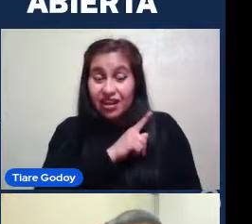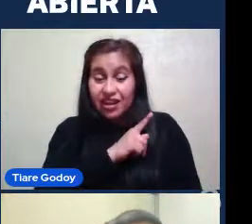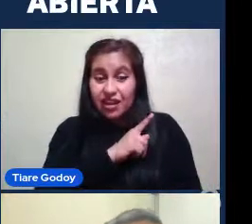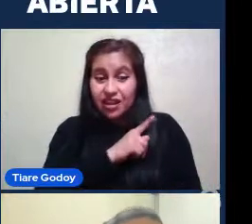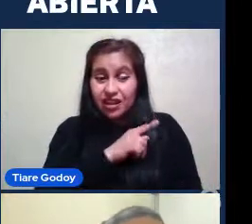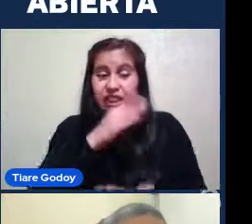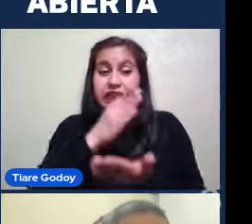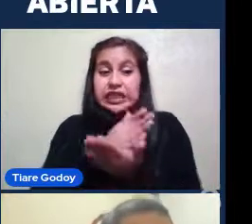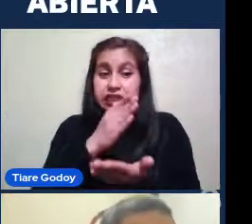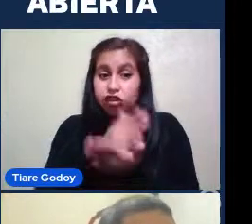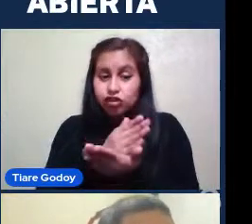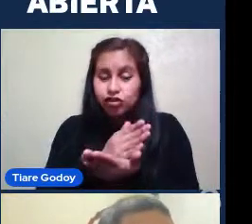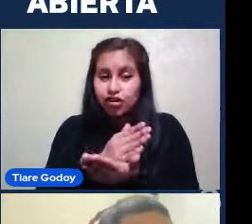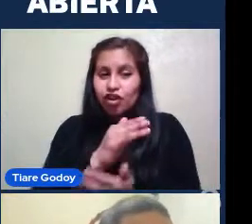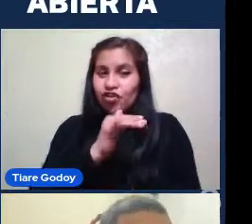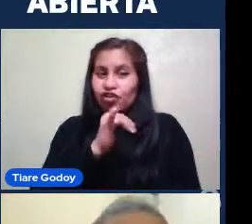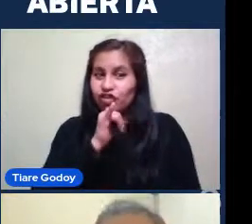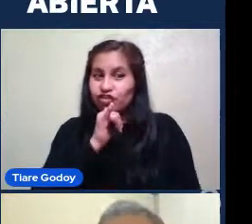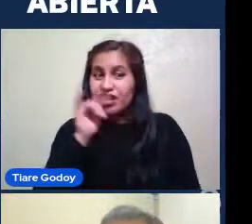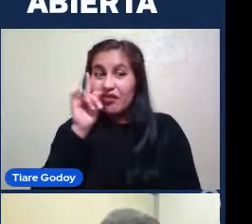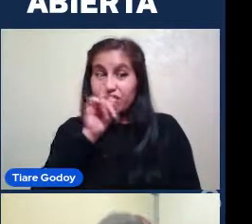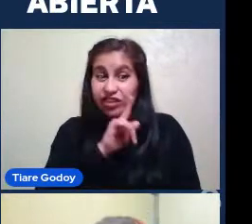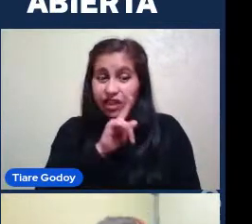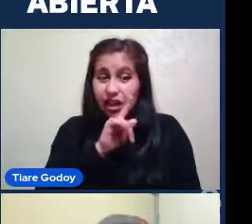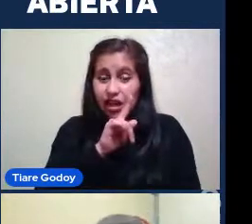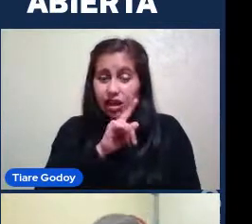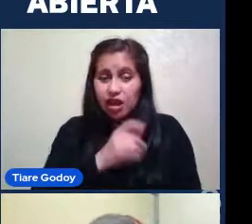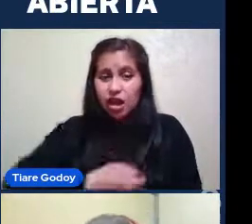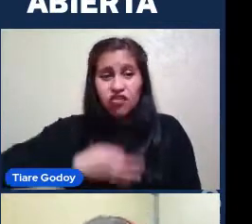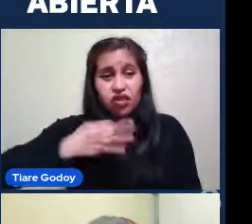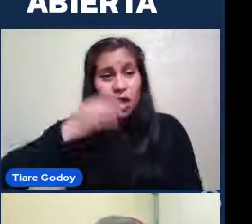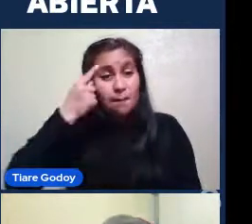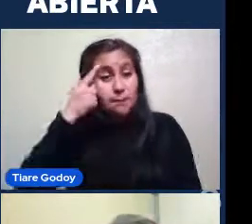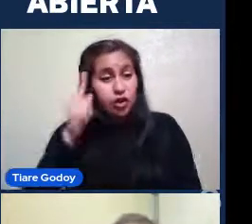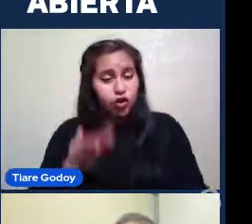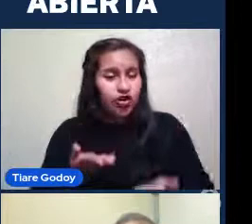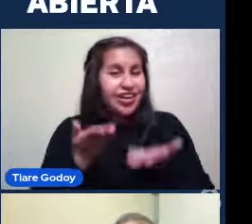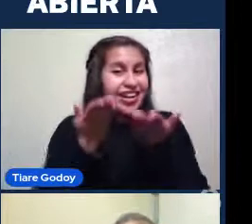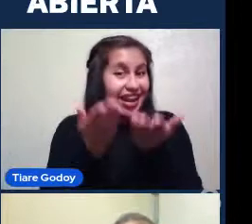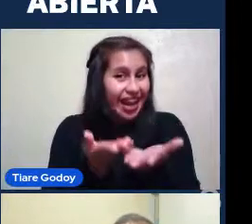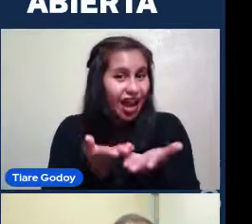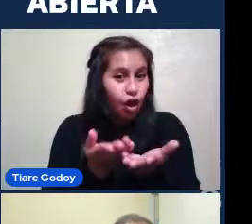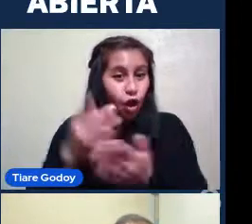sesión O no sé si al final De la sesión Efectivamente lo regalan Pero lo van a regalar Eventualmente